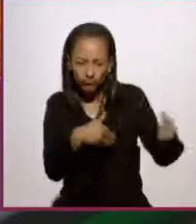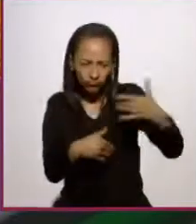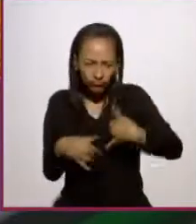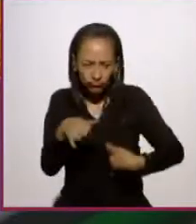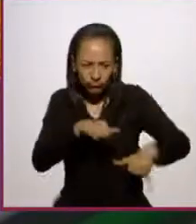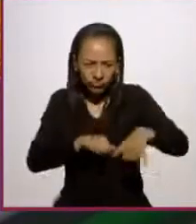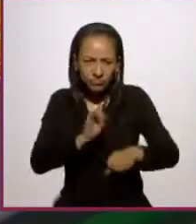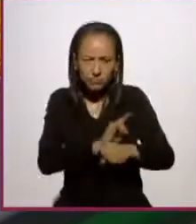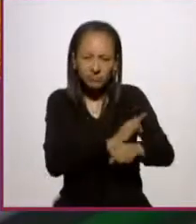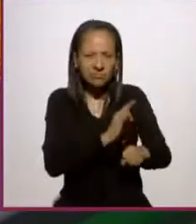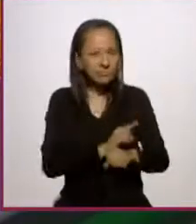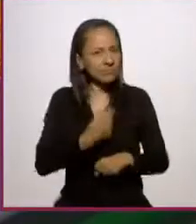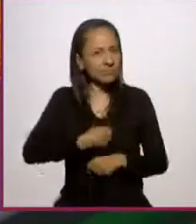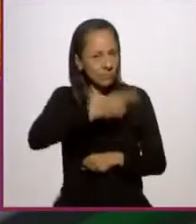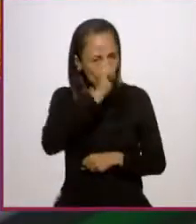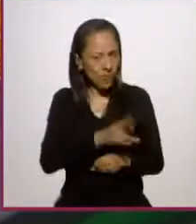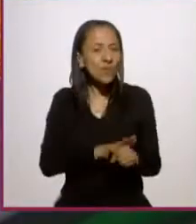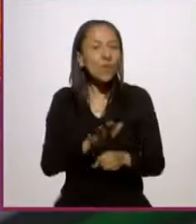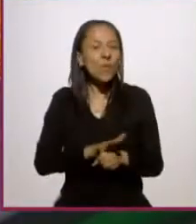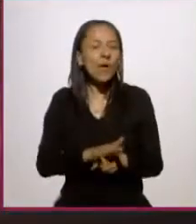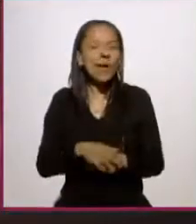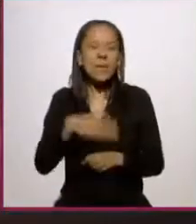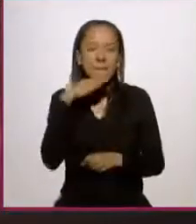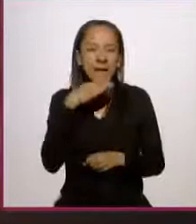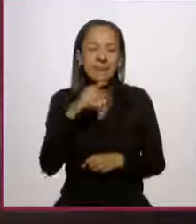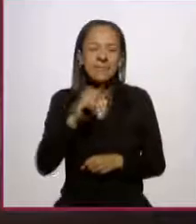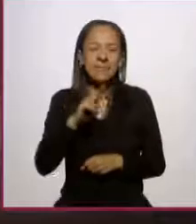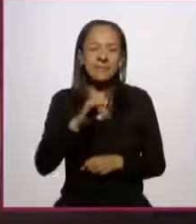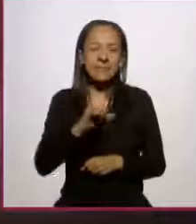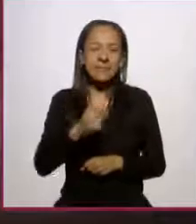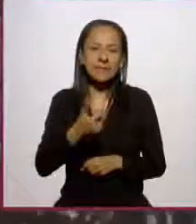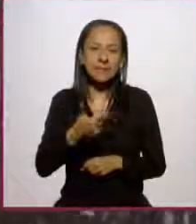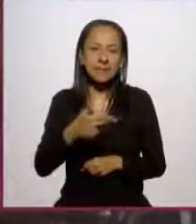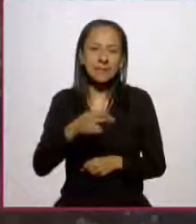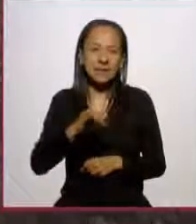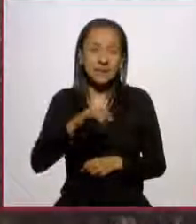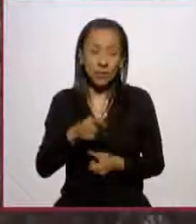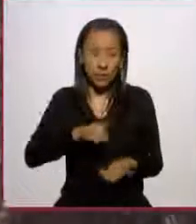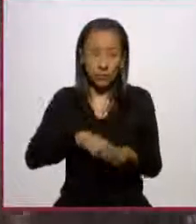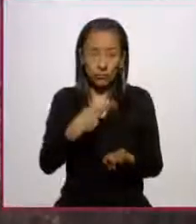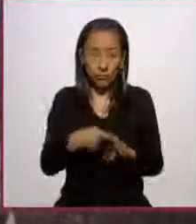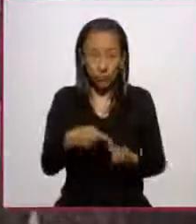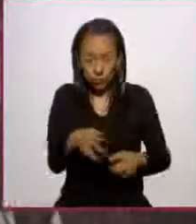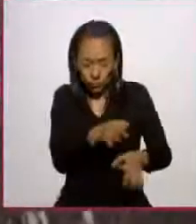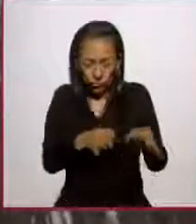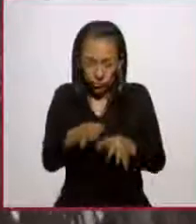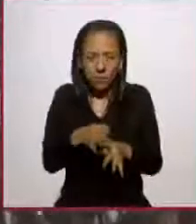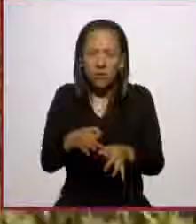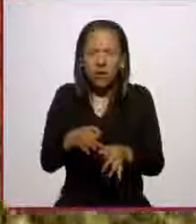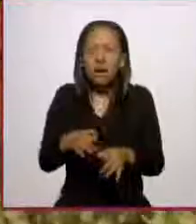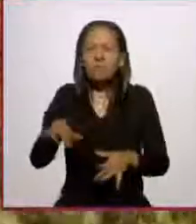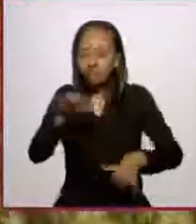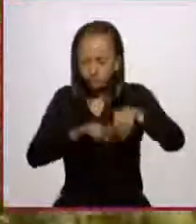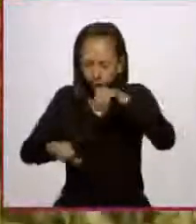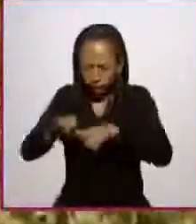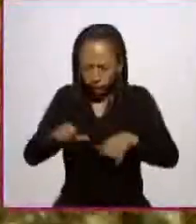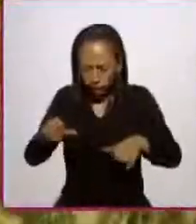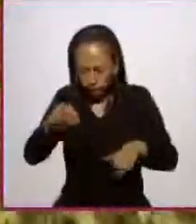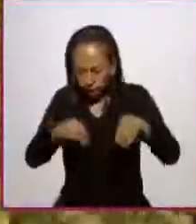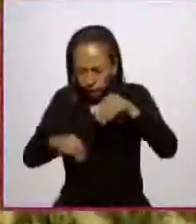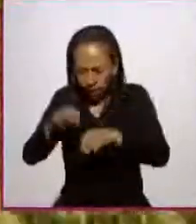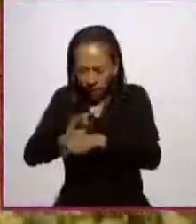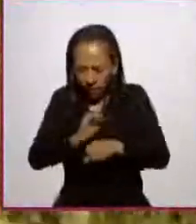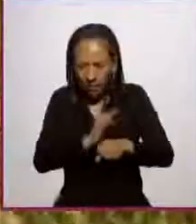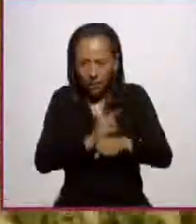genéticamente modificados como el maíz transgénico, cuyas células son modificadas en laboratorios para resistir el clima,